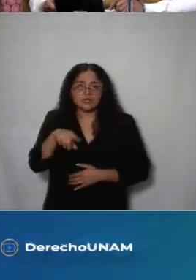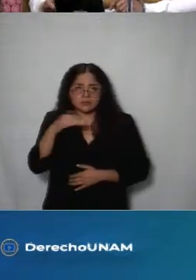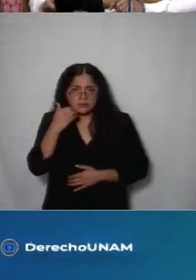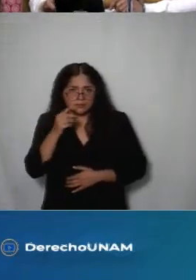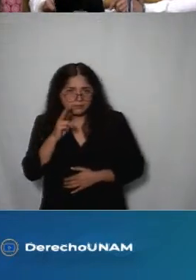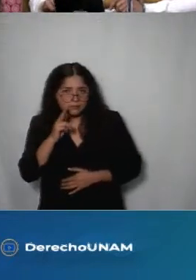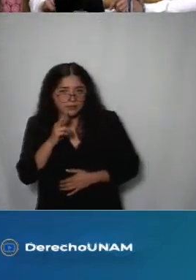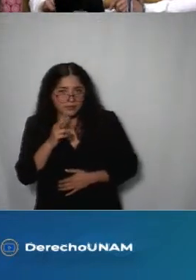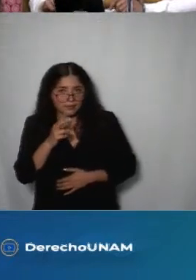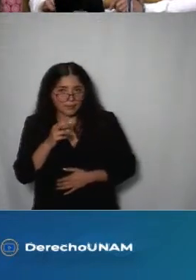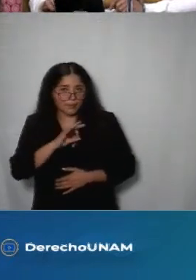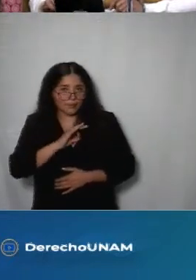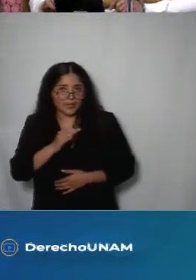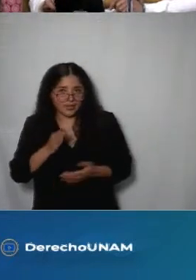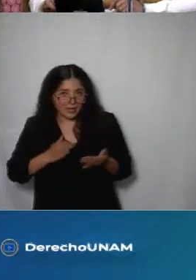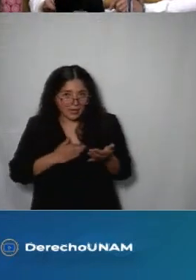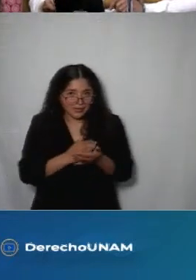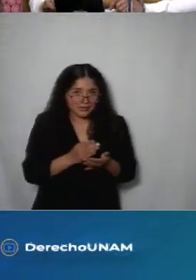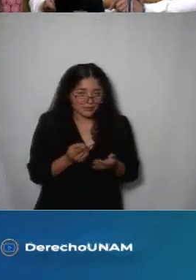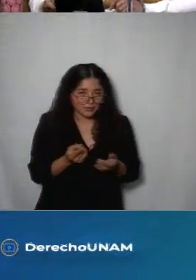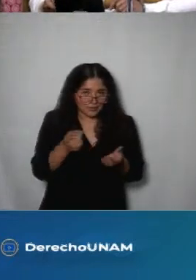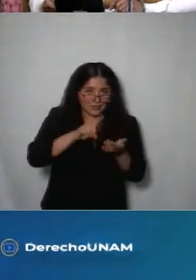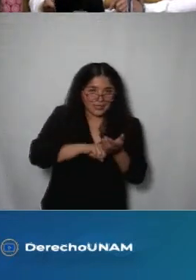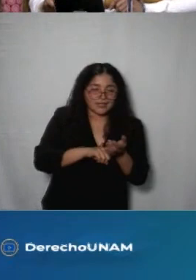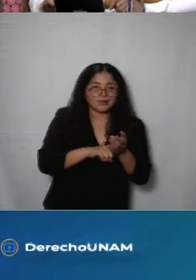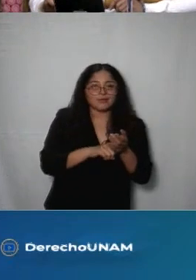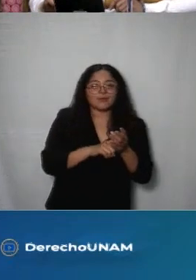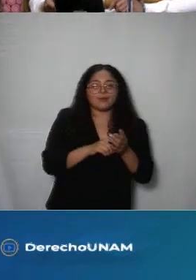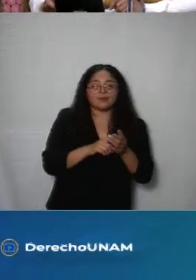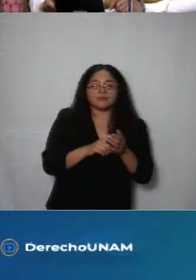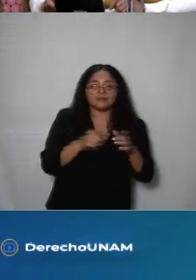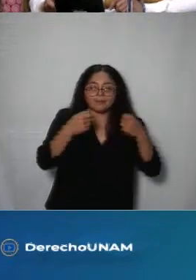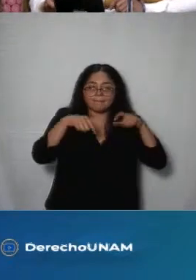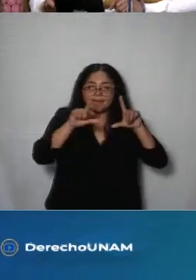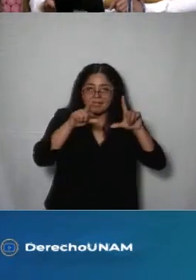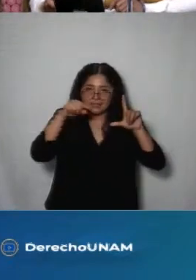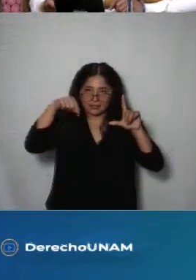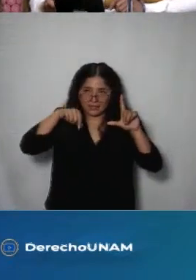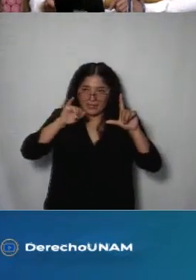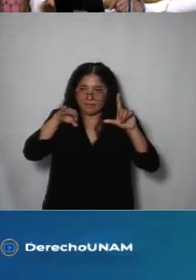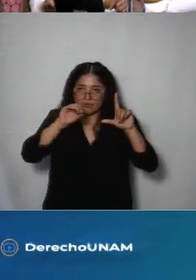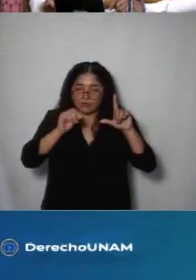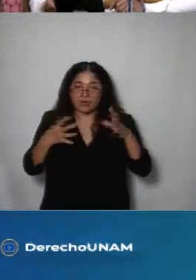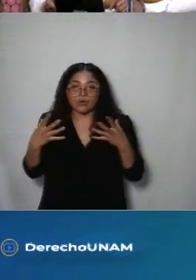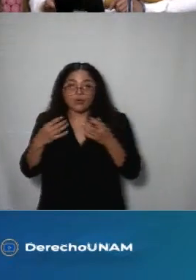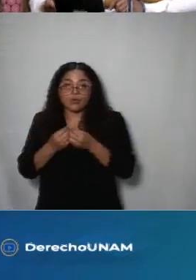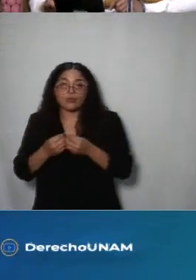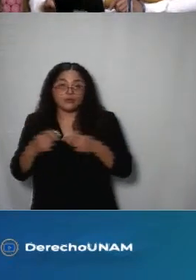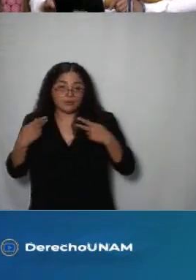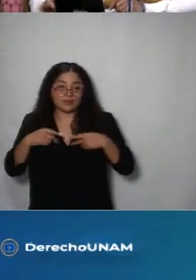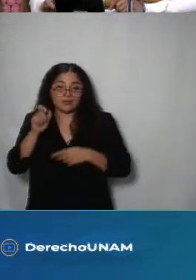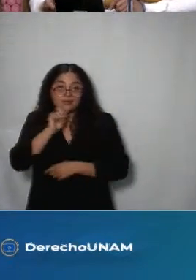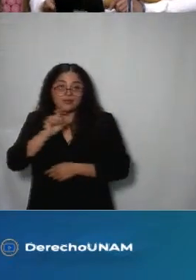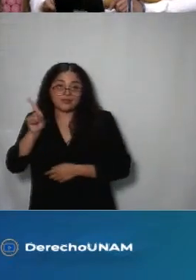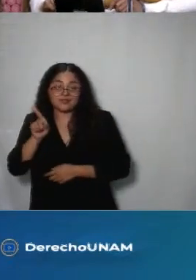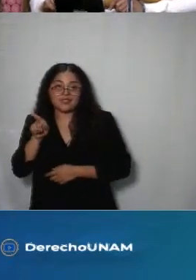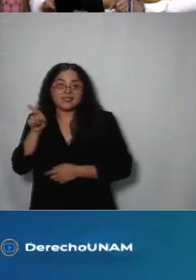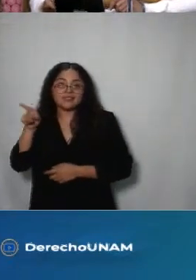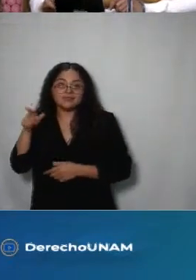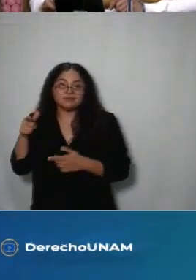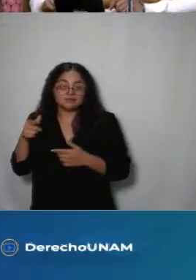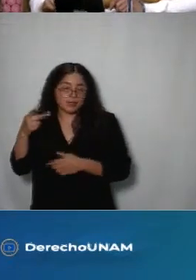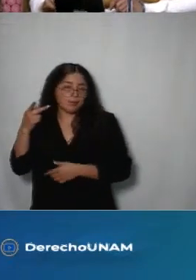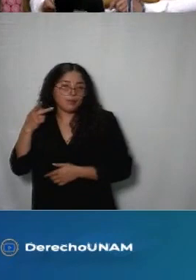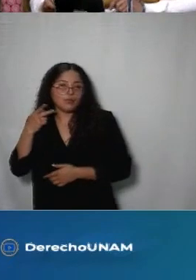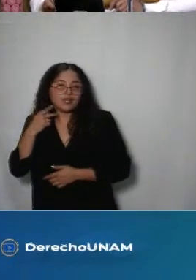línea por supuesto con mis colegas de la facultad de ciencias políticas de la UNAM así que descarguenlo está más que disponible